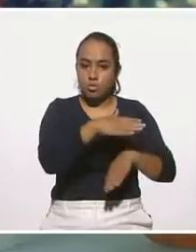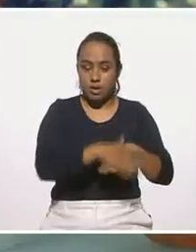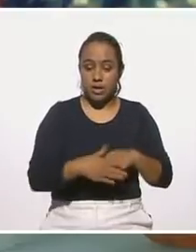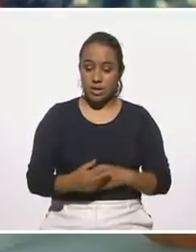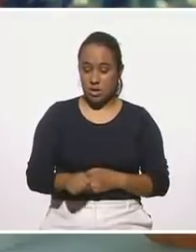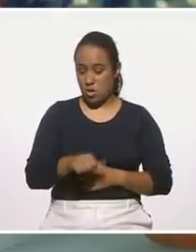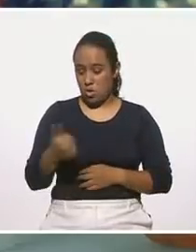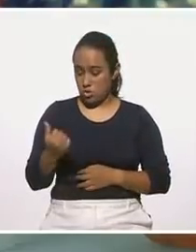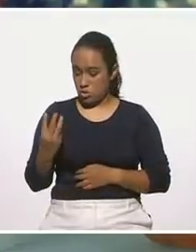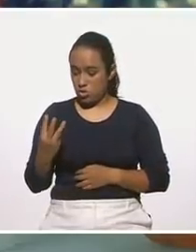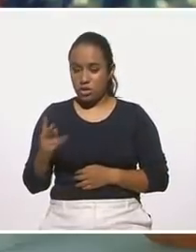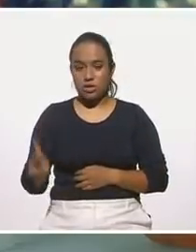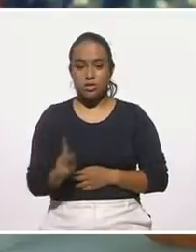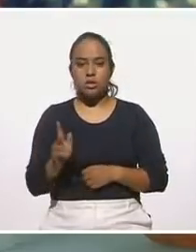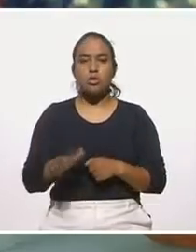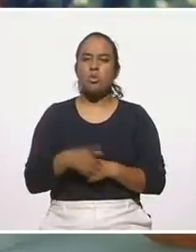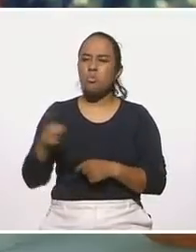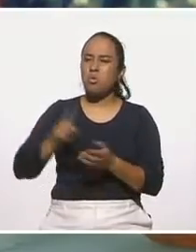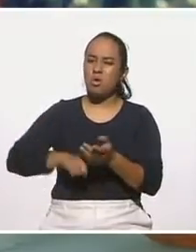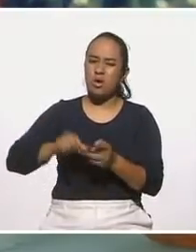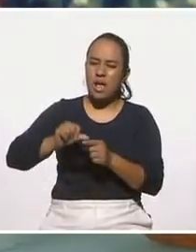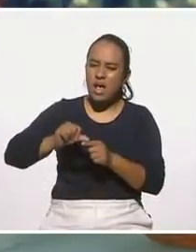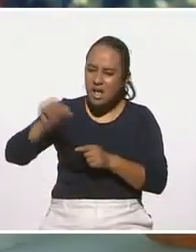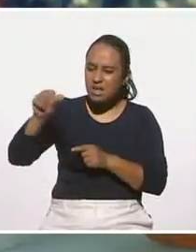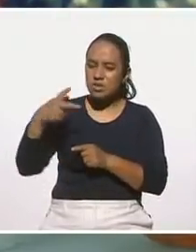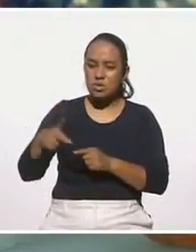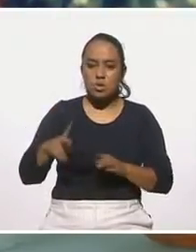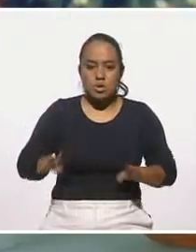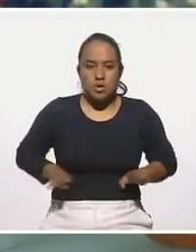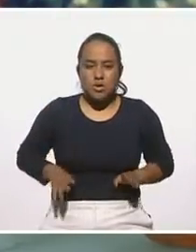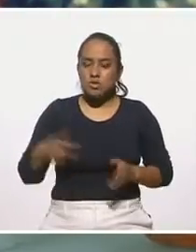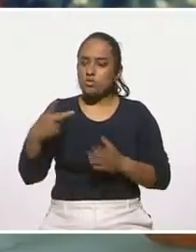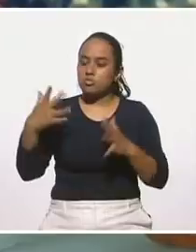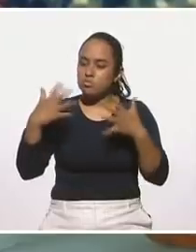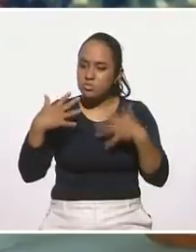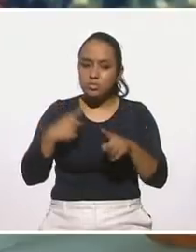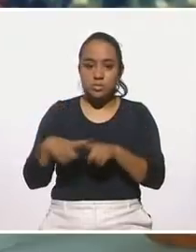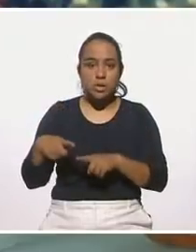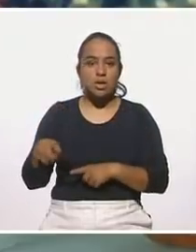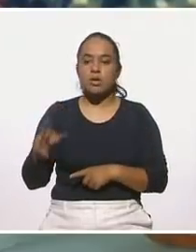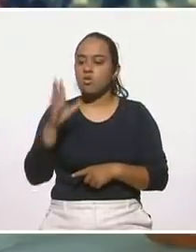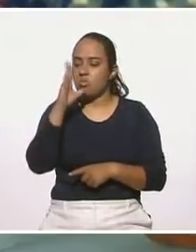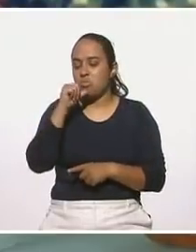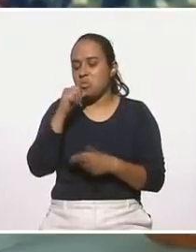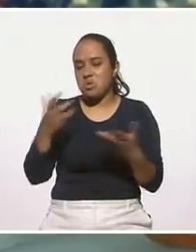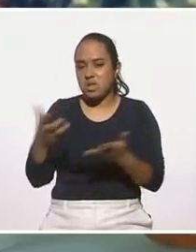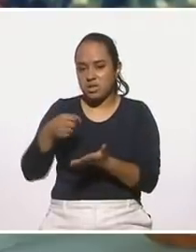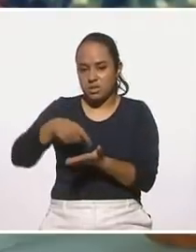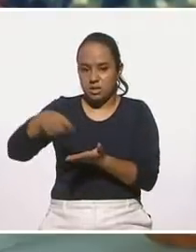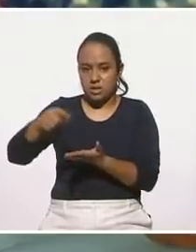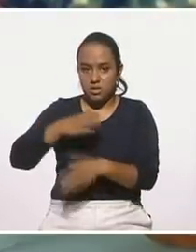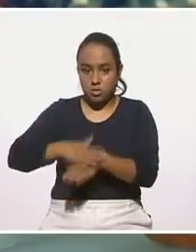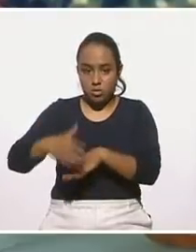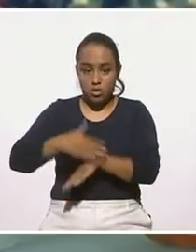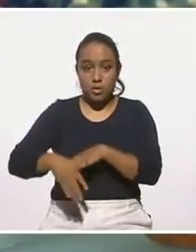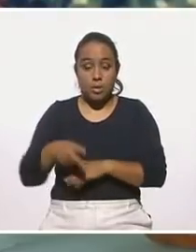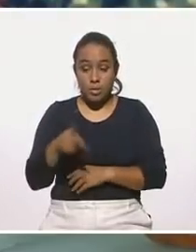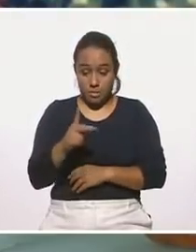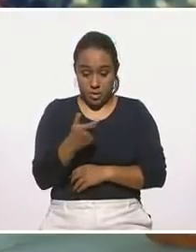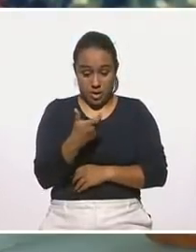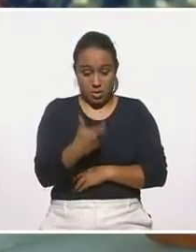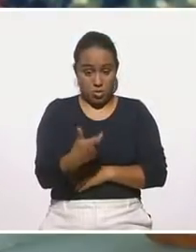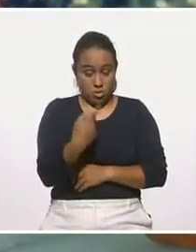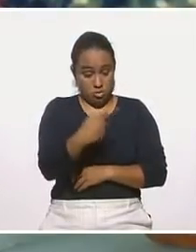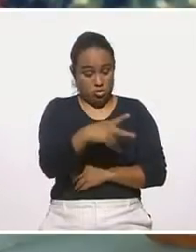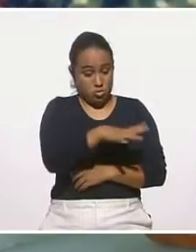pueblos restantes, por su altitud y por todas sus características climatológicas, no lo producen. Pero la economía del